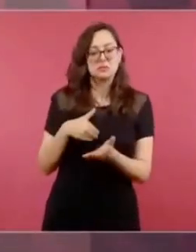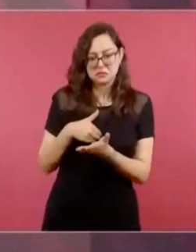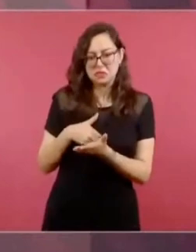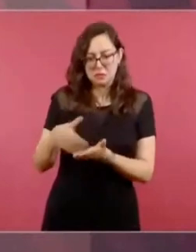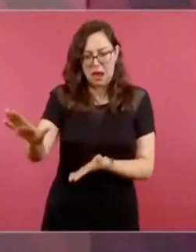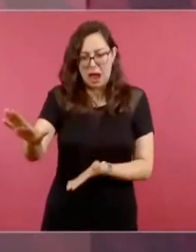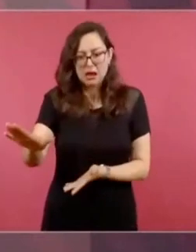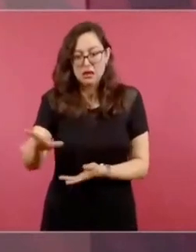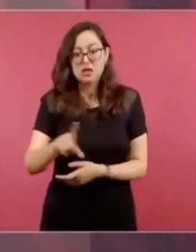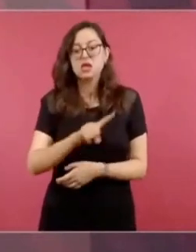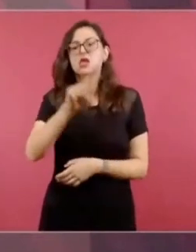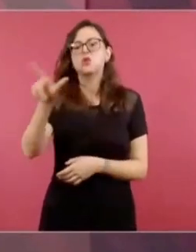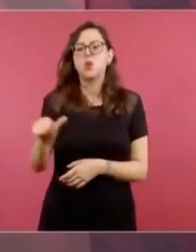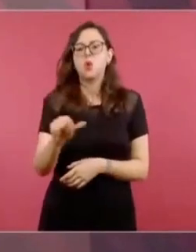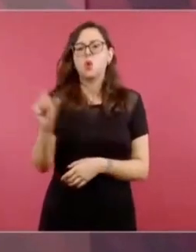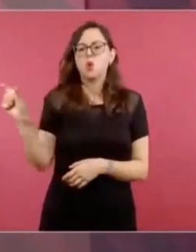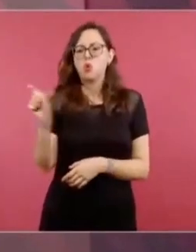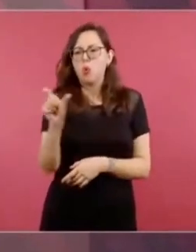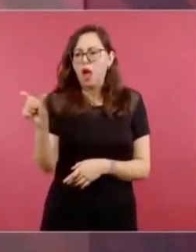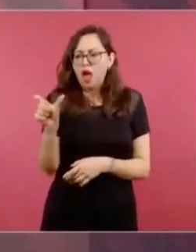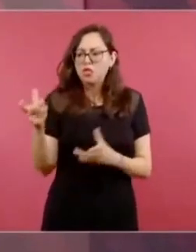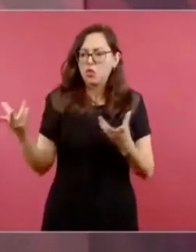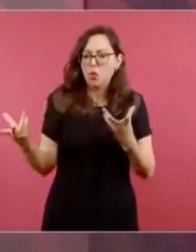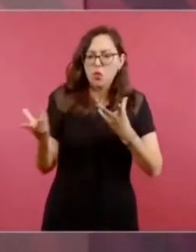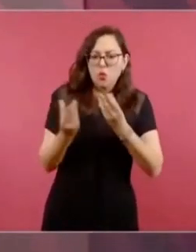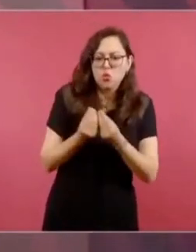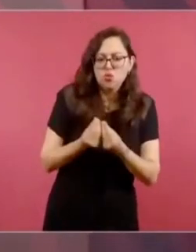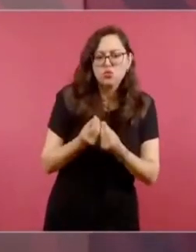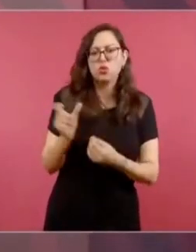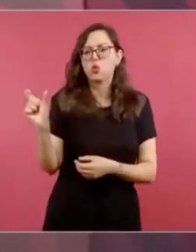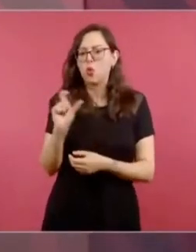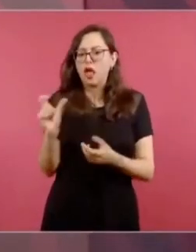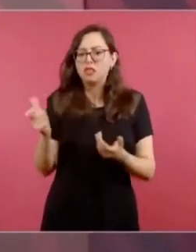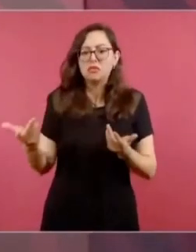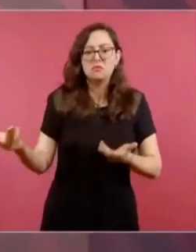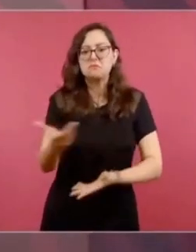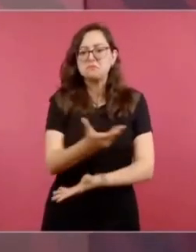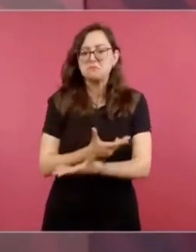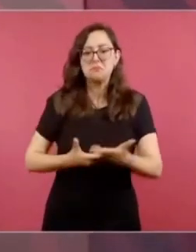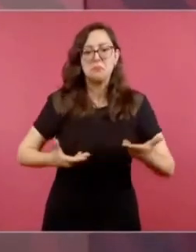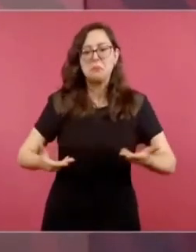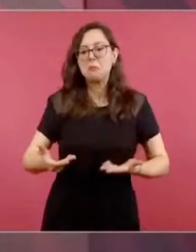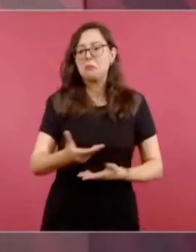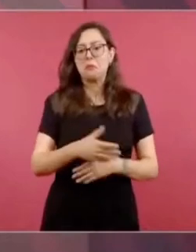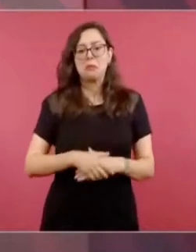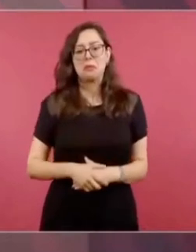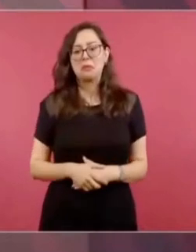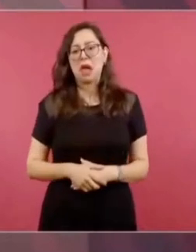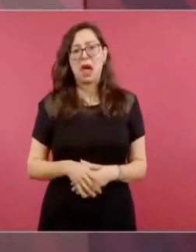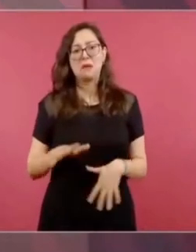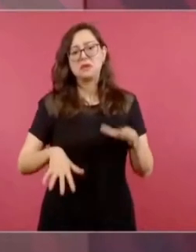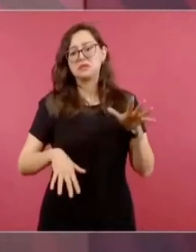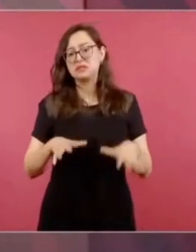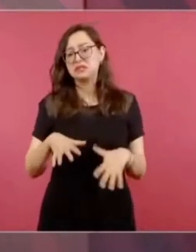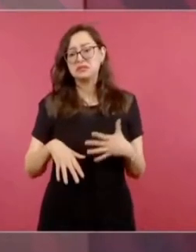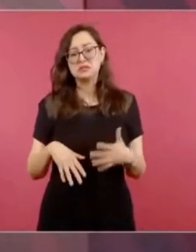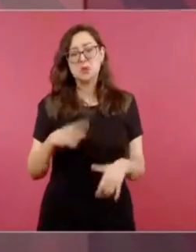si es que se vuelven a ver una vez al año.